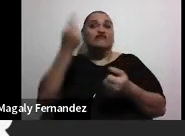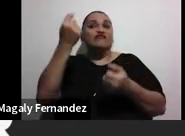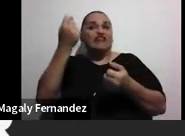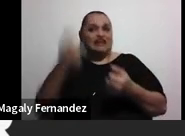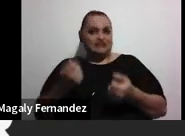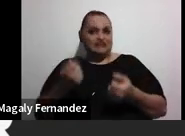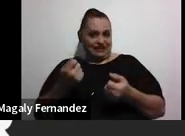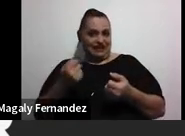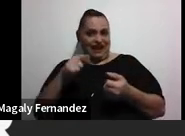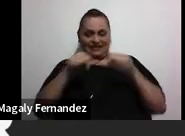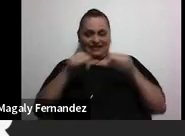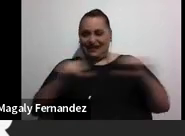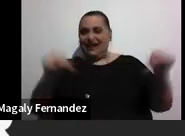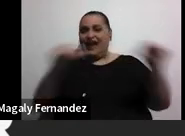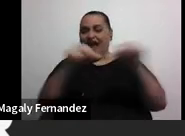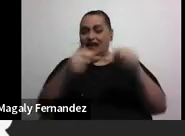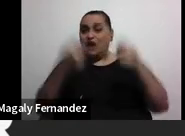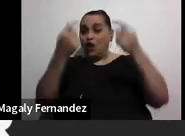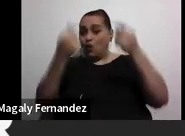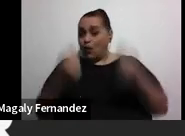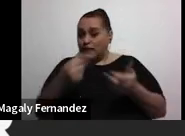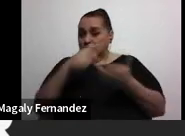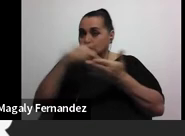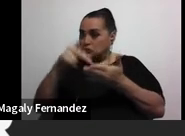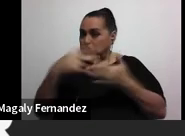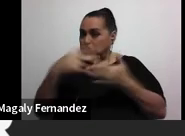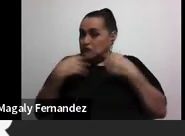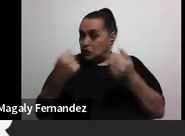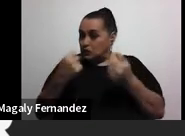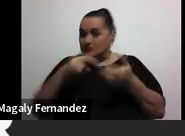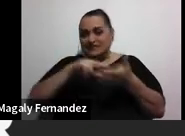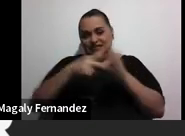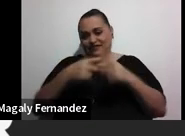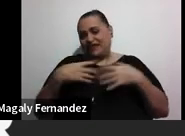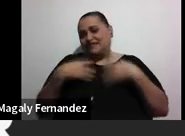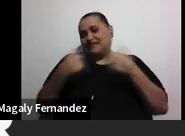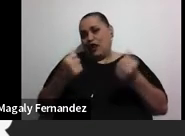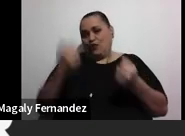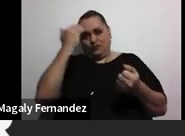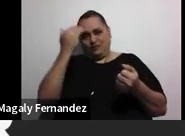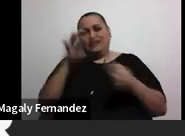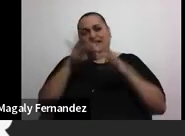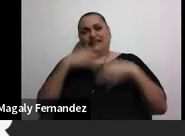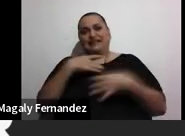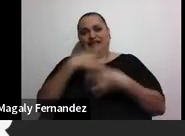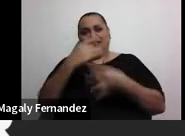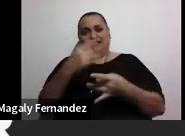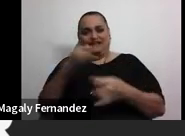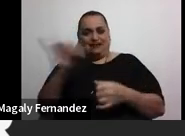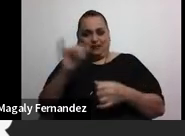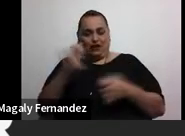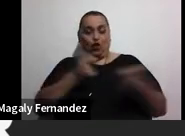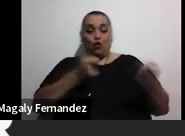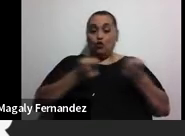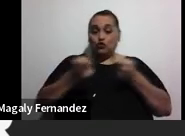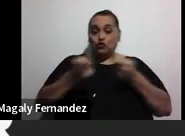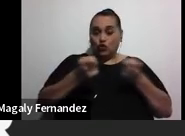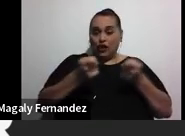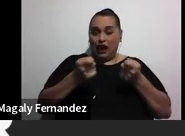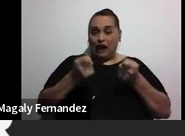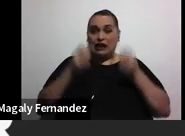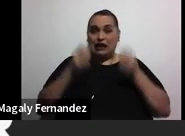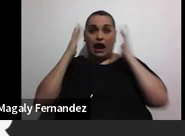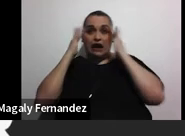donde tener las cuentas saludables me da salud. Esto es muy interesante también. Controlar mejor mi ansiedad o momentos de